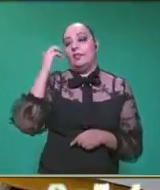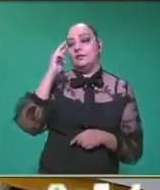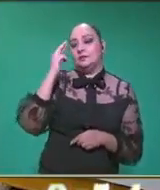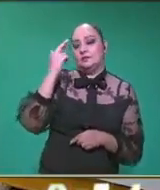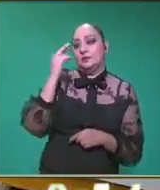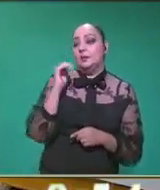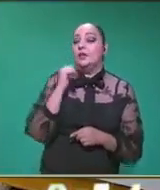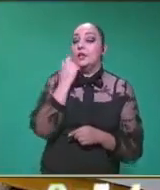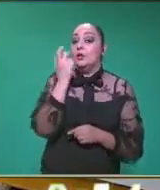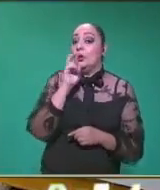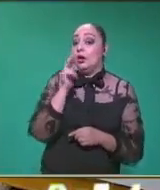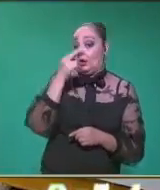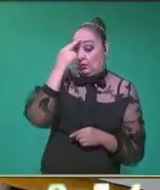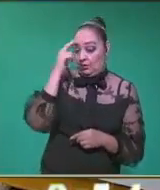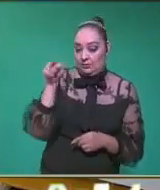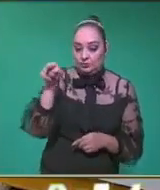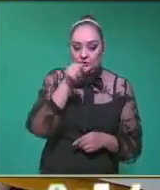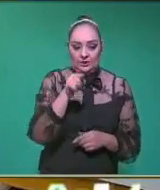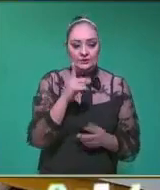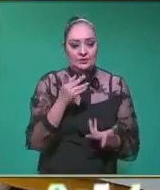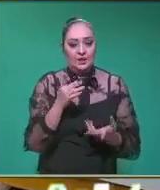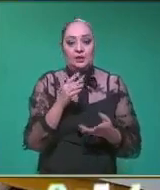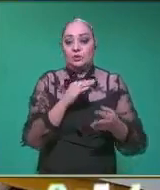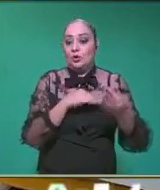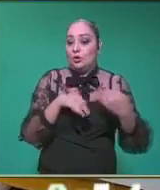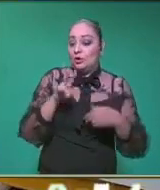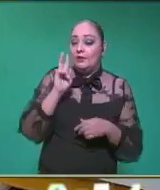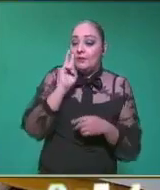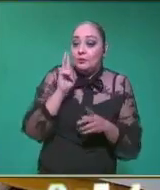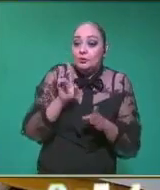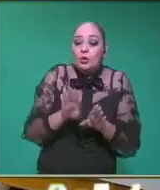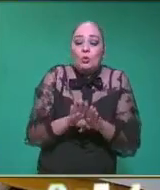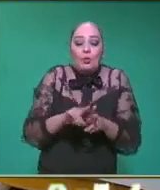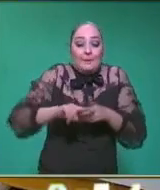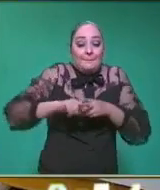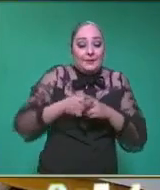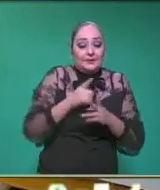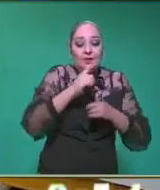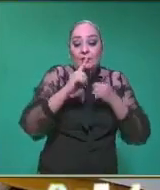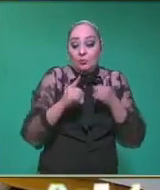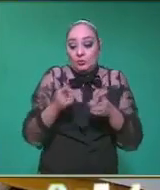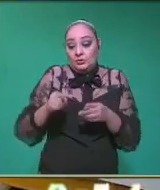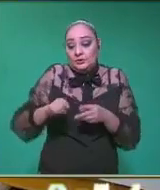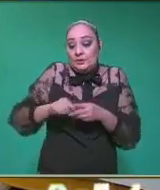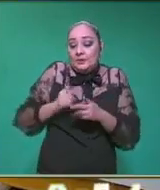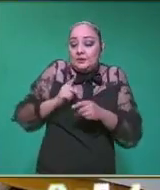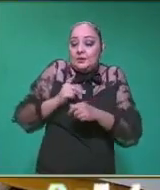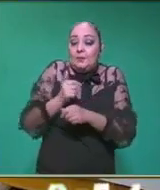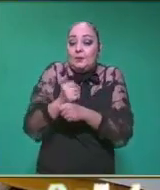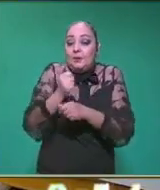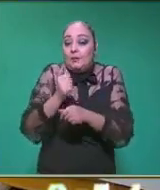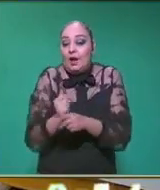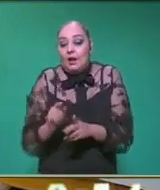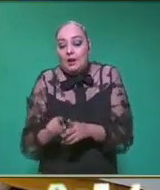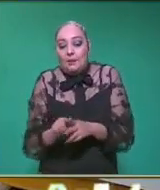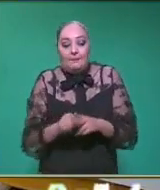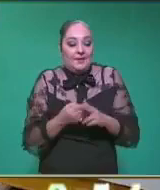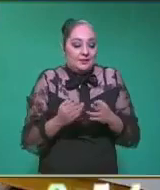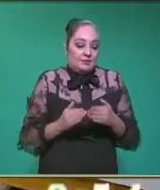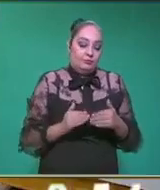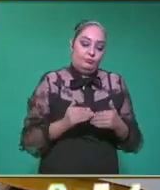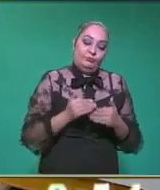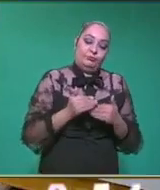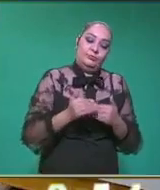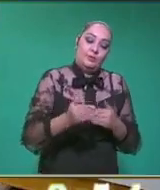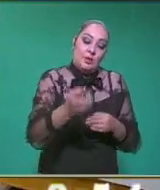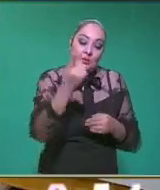su pregunta, obviamente todo el proceso que vemos desde la iniciación deportiva de primaria va enfocada en la aplicación